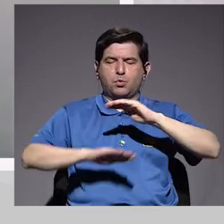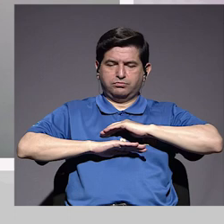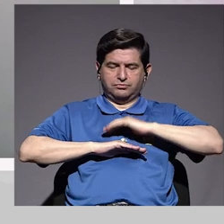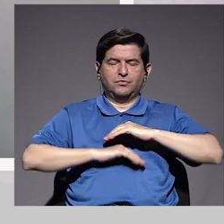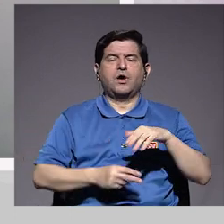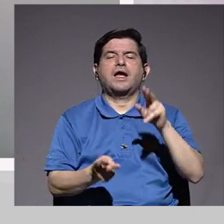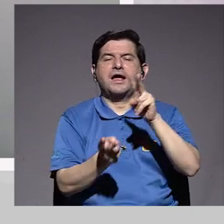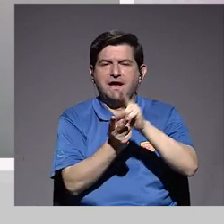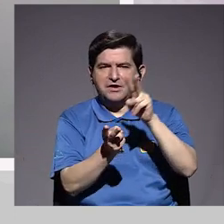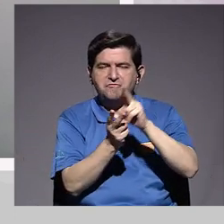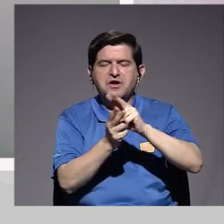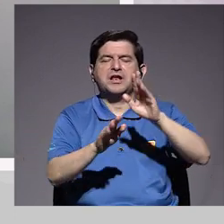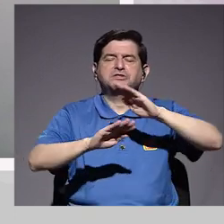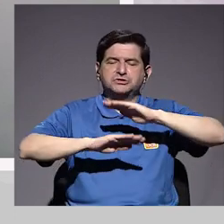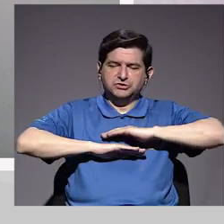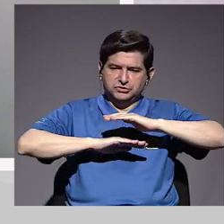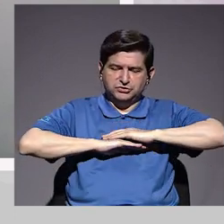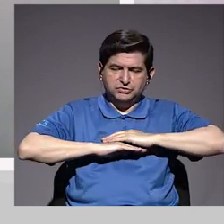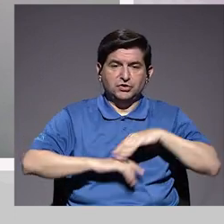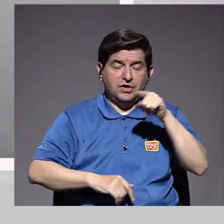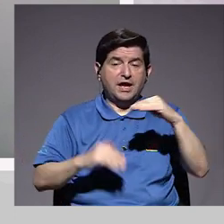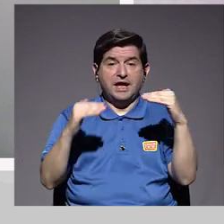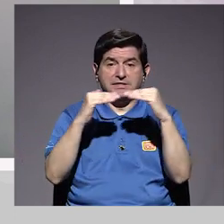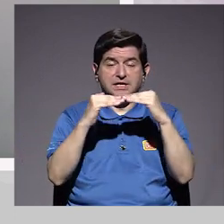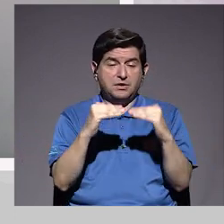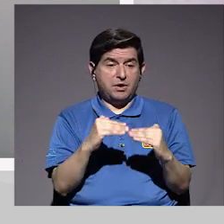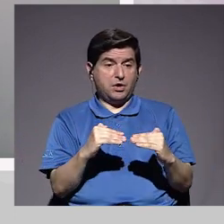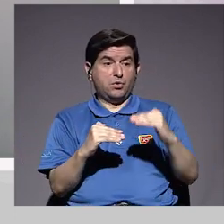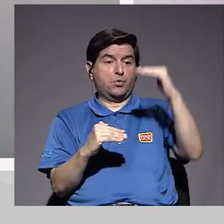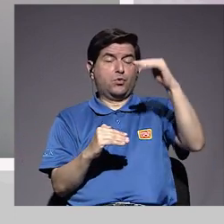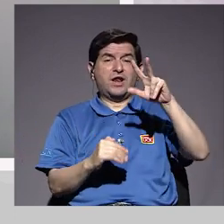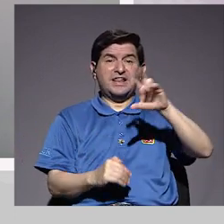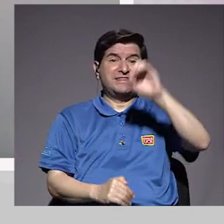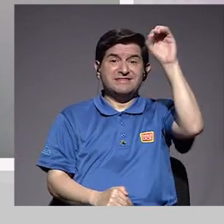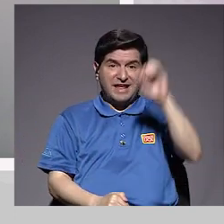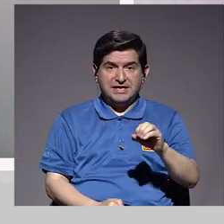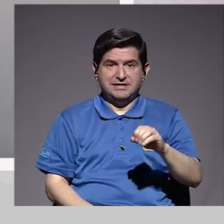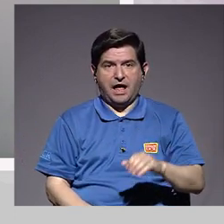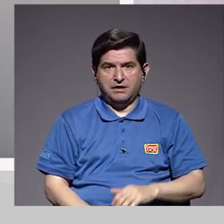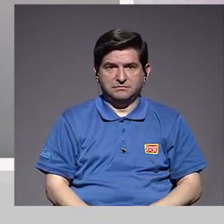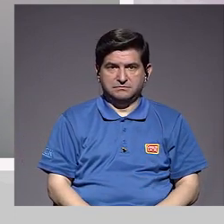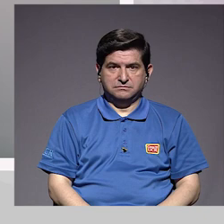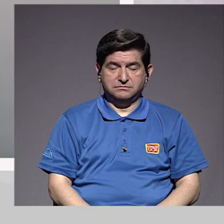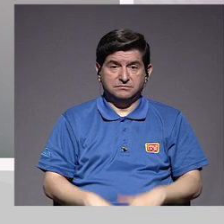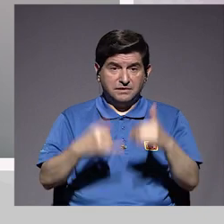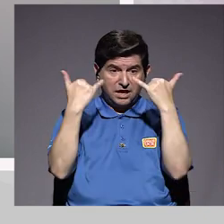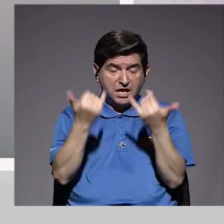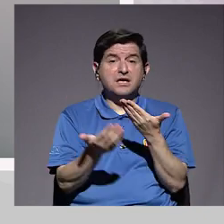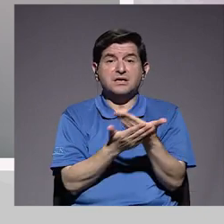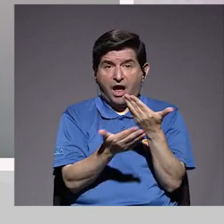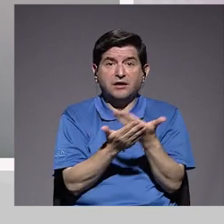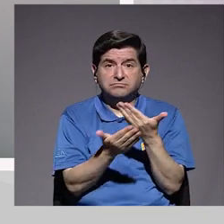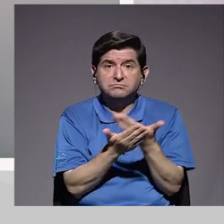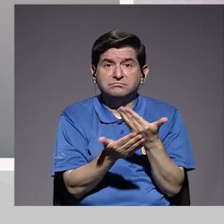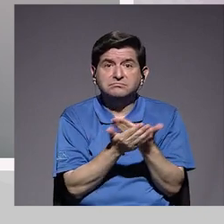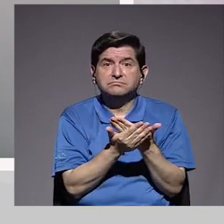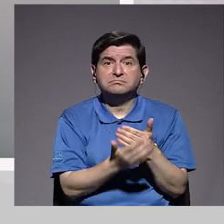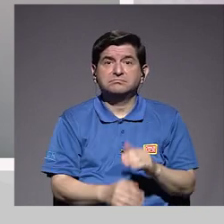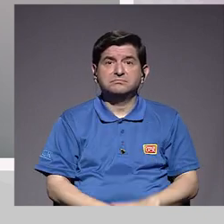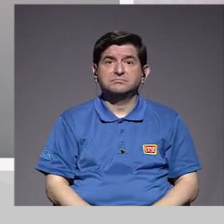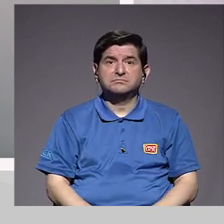sexuales de forma satisfactoria, estos niveles aumentan hasta un 30%, y ya están comprobados y